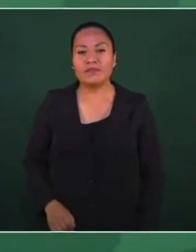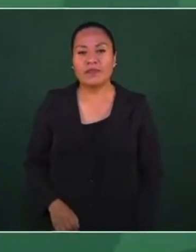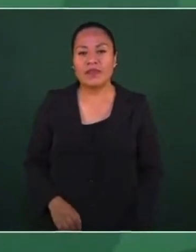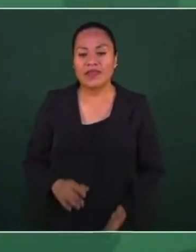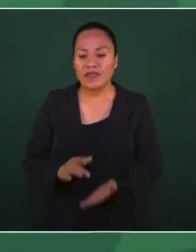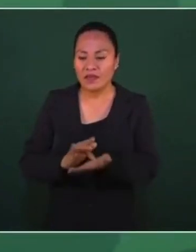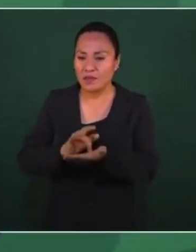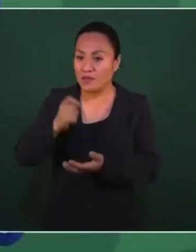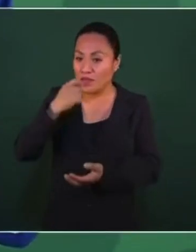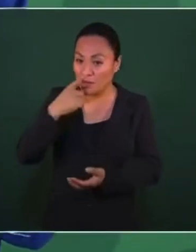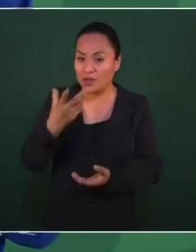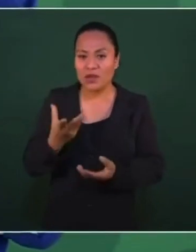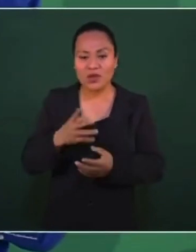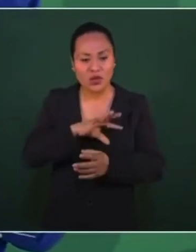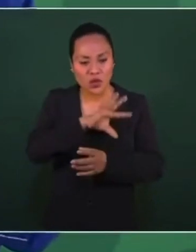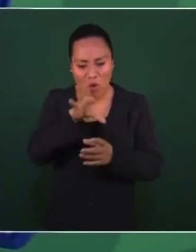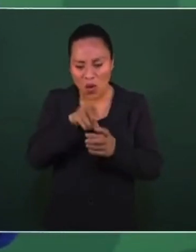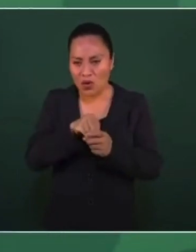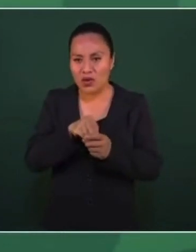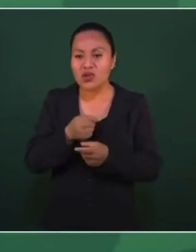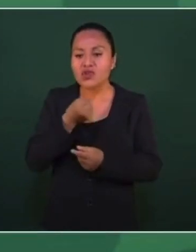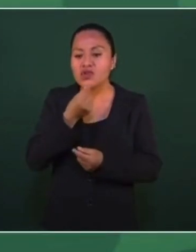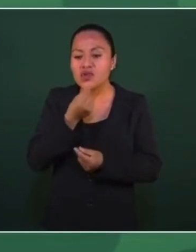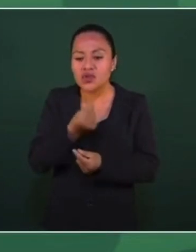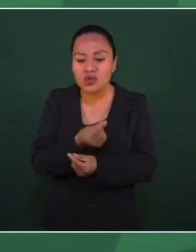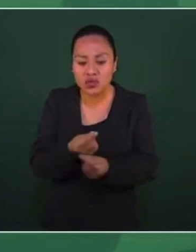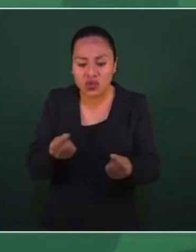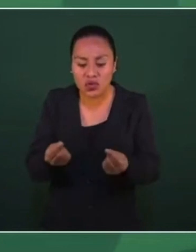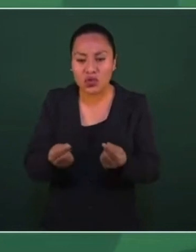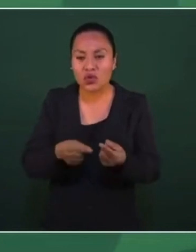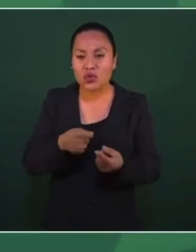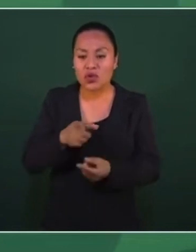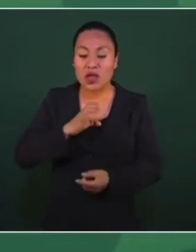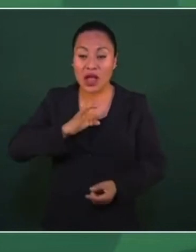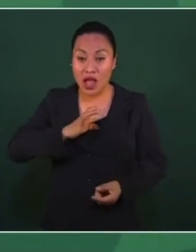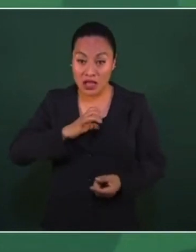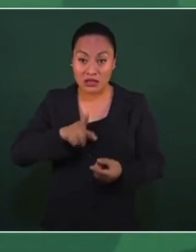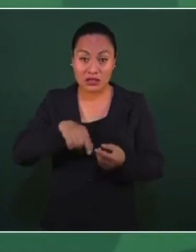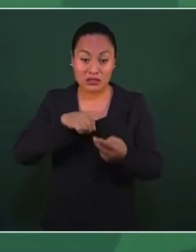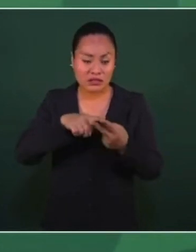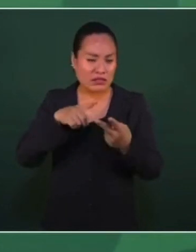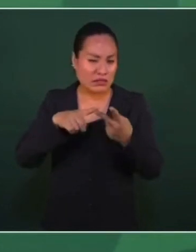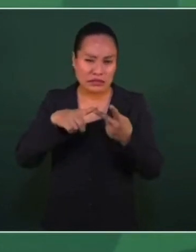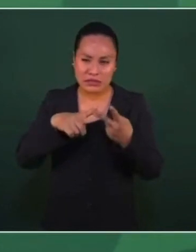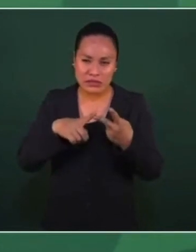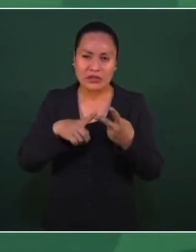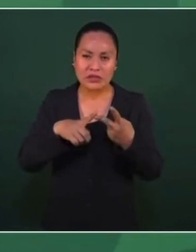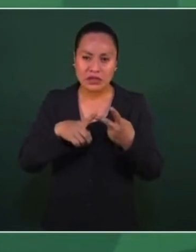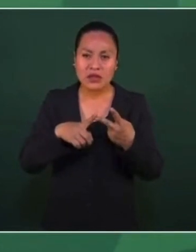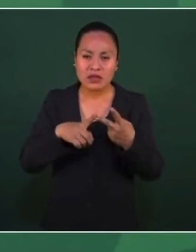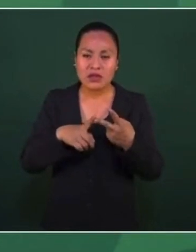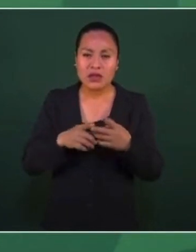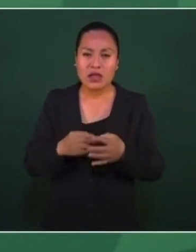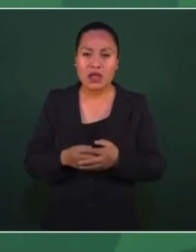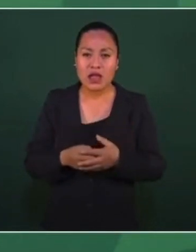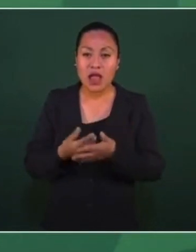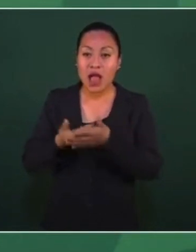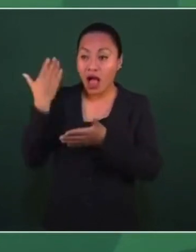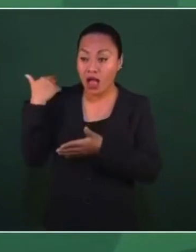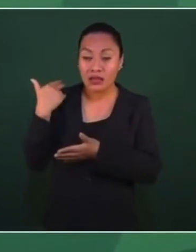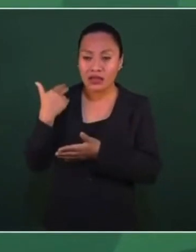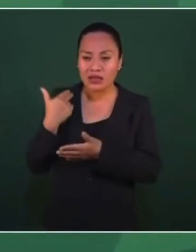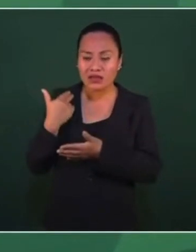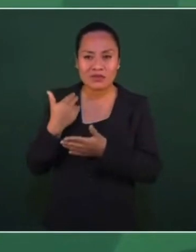medicamento general, los medicamentos para los niños con cáncer, que antes no había,